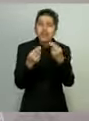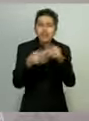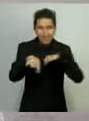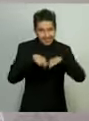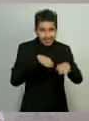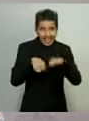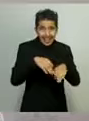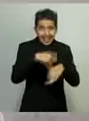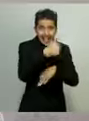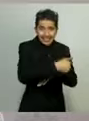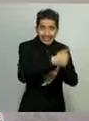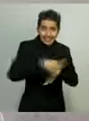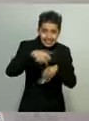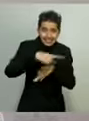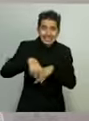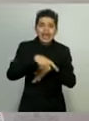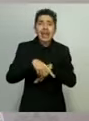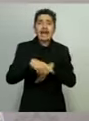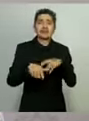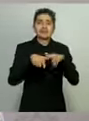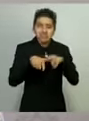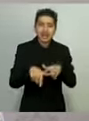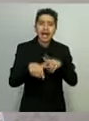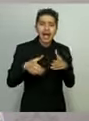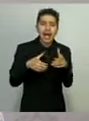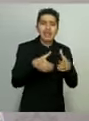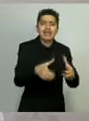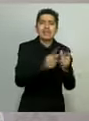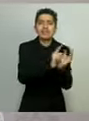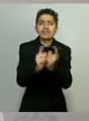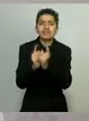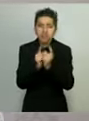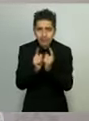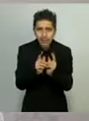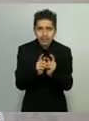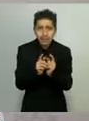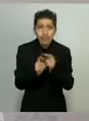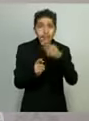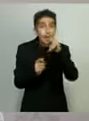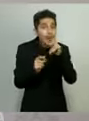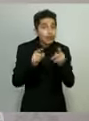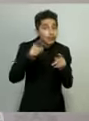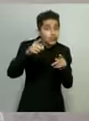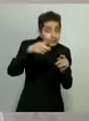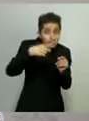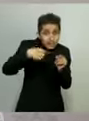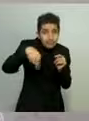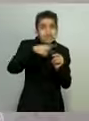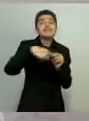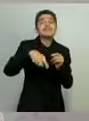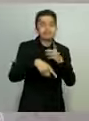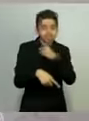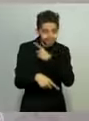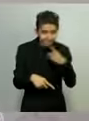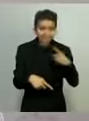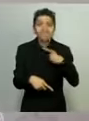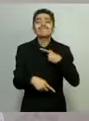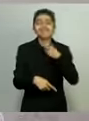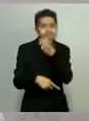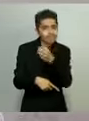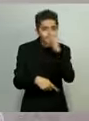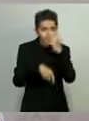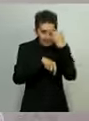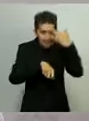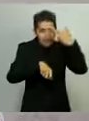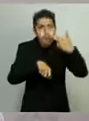labores que realizan, continúan en las calles, pero ustedes, más que nadie, tienen el deber y la responsabilidad